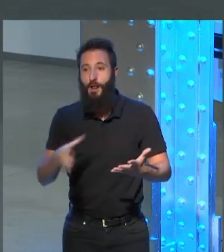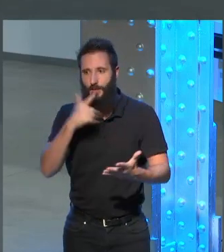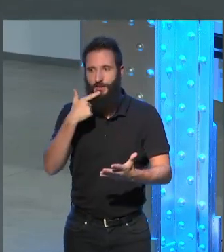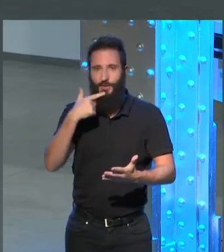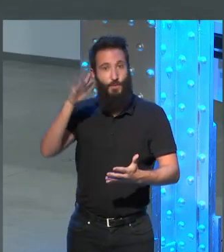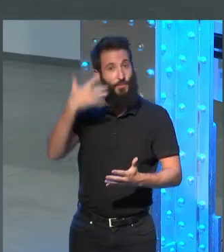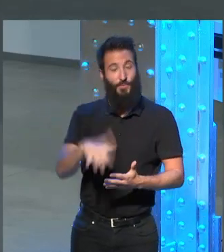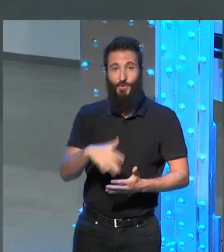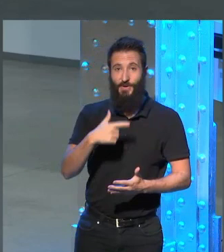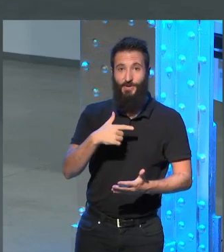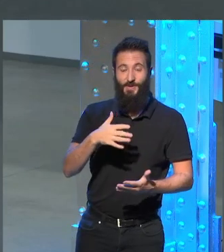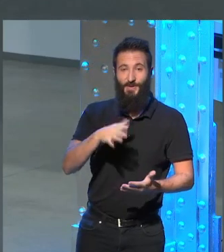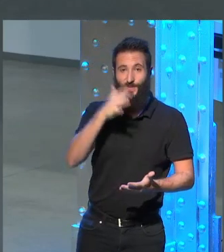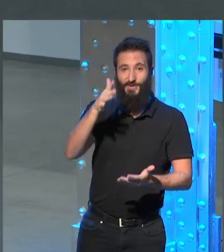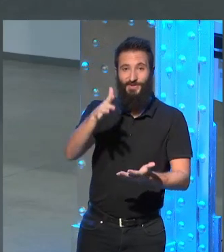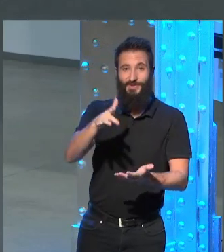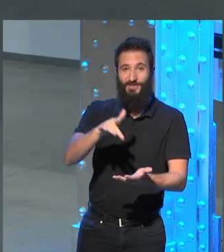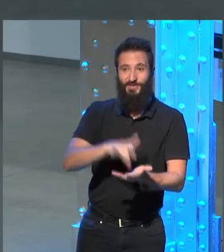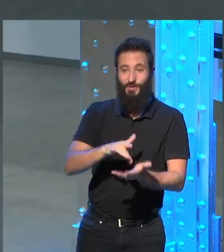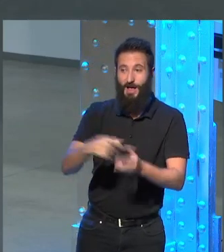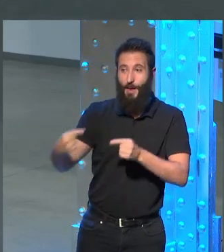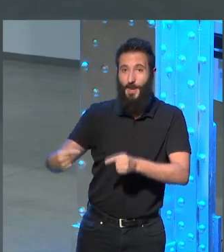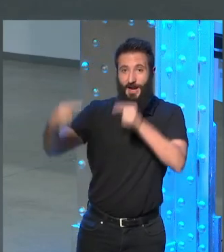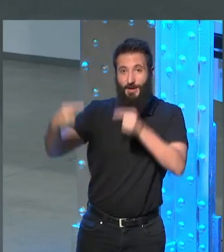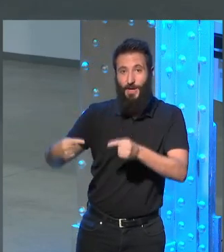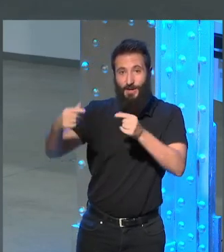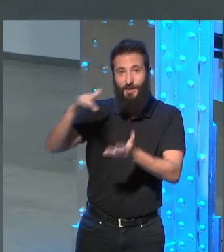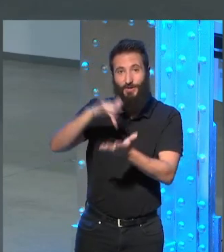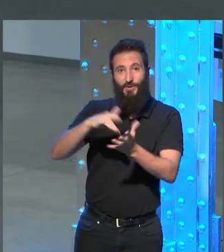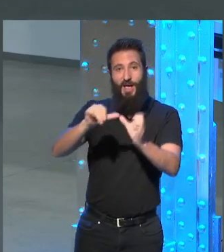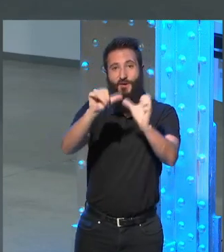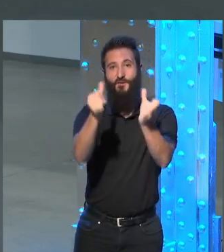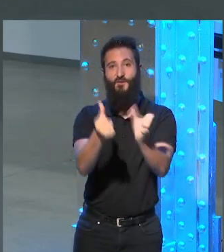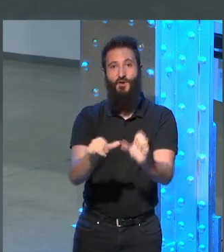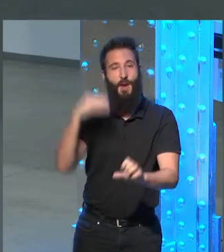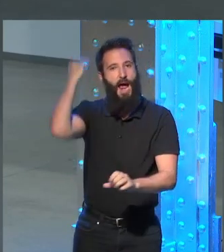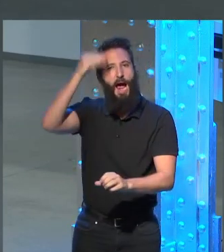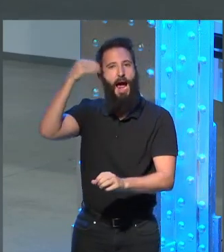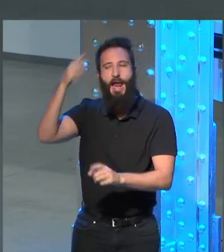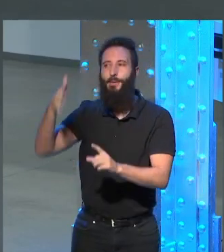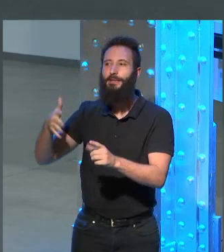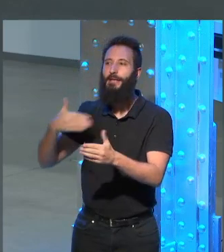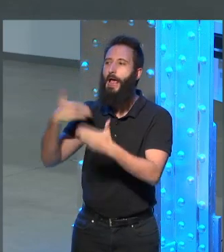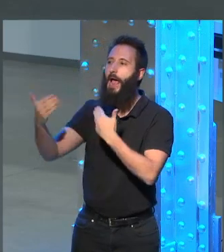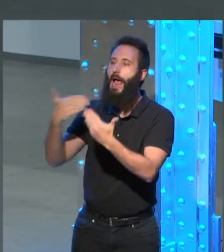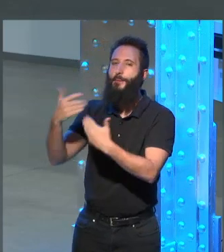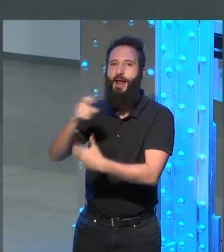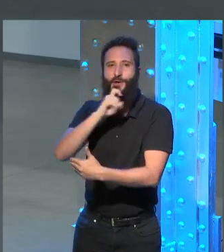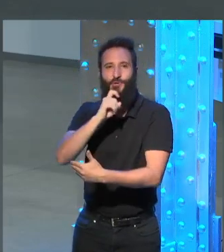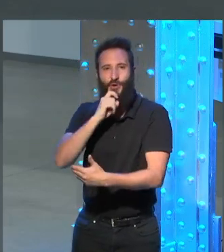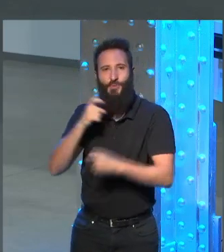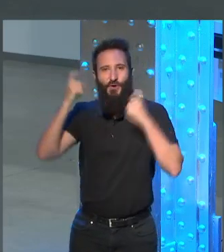vaya paradoja que estaban discutiendo sobre la manera de tratar a los árabes la manera de